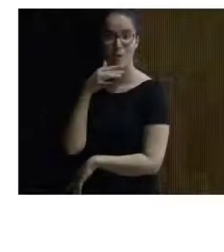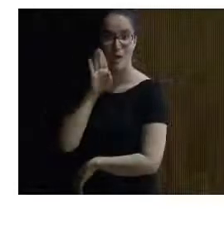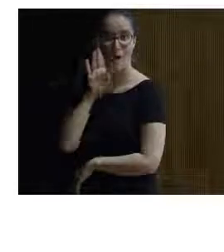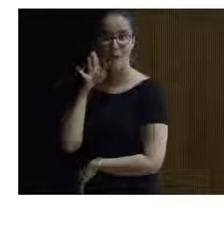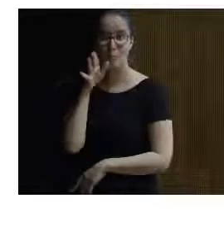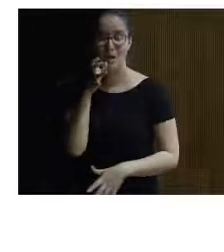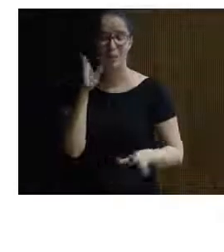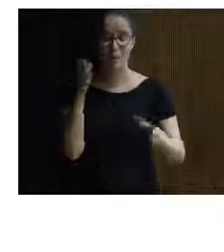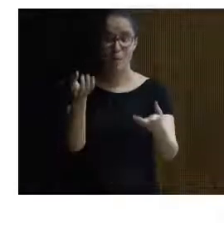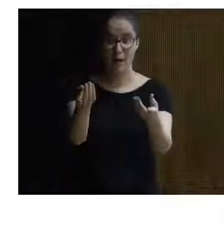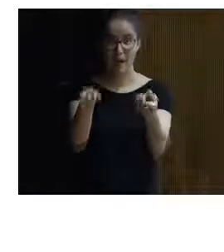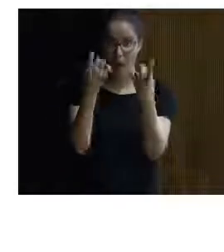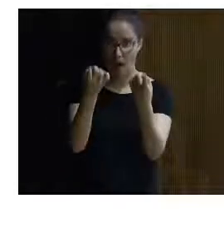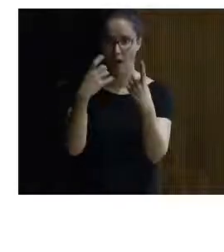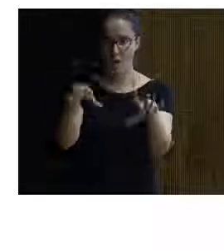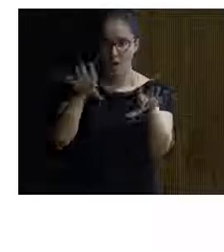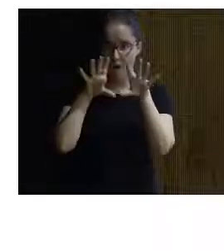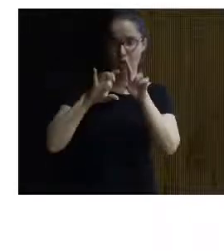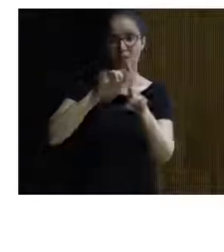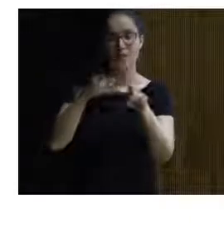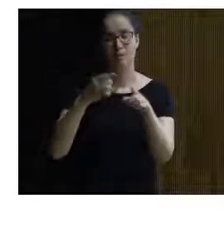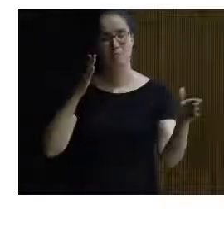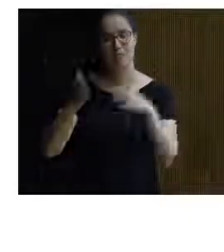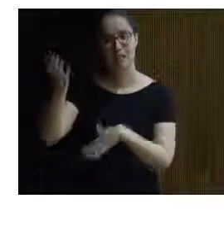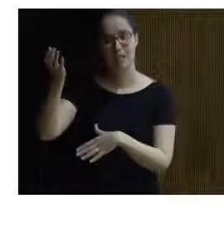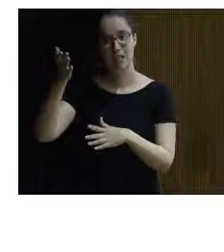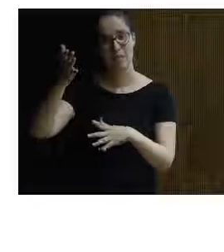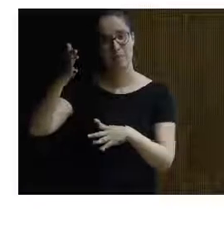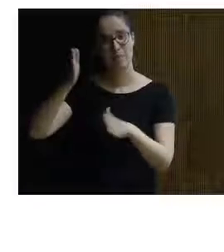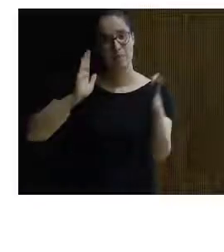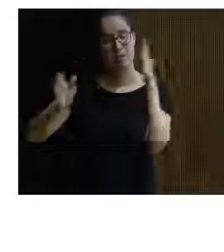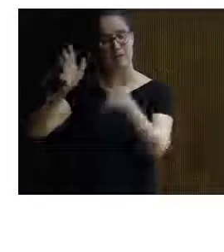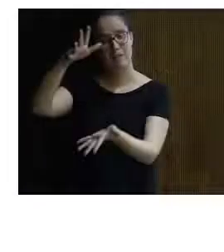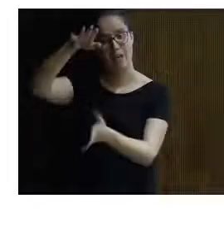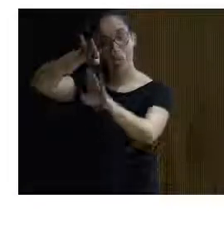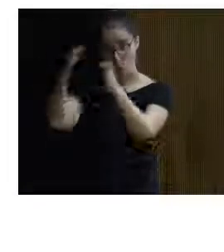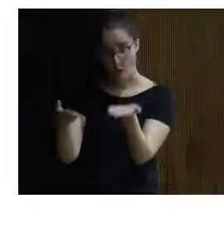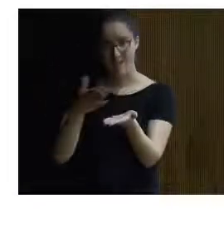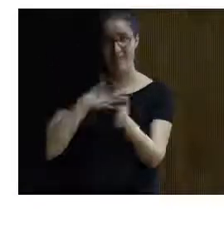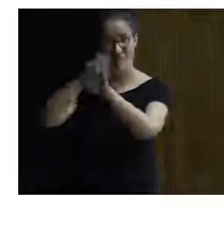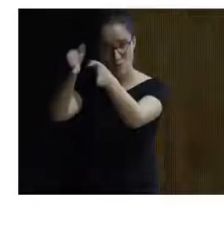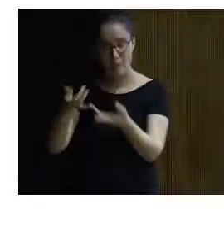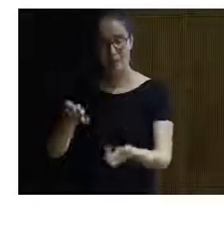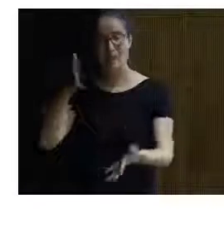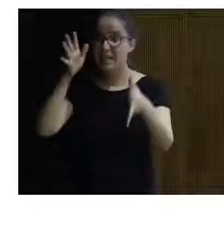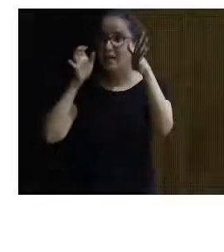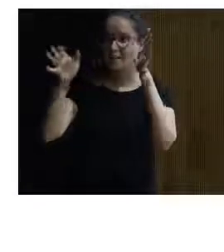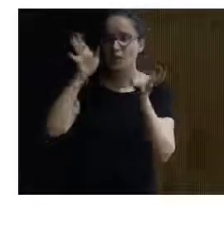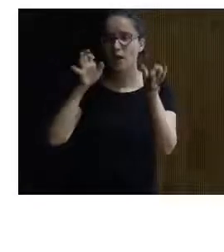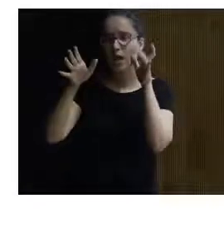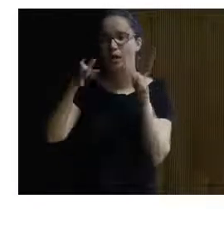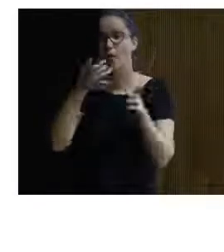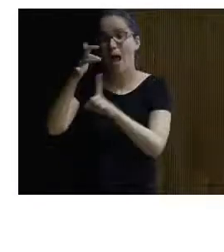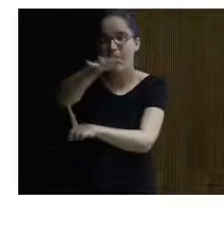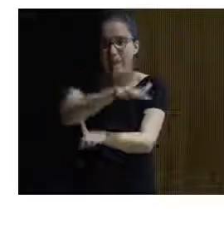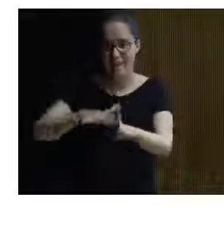era un poco más didáctica la parte de la prehistoria perdón la parte de la de la cueva de cuevas es un poquito más más sensorial se reproduce lo